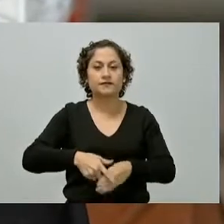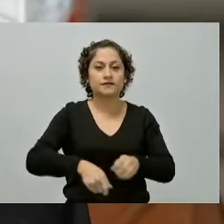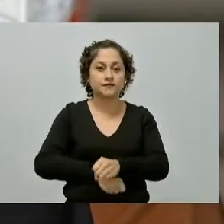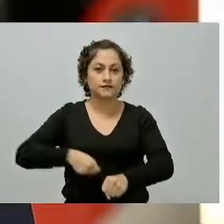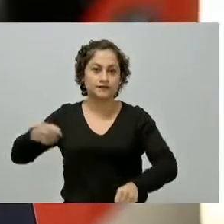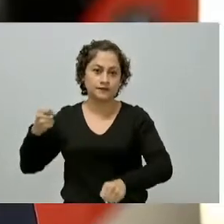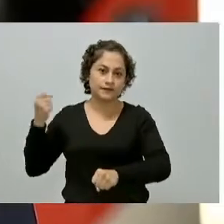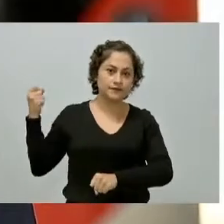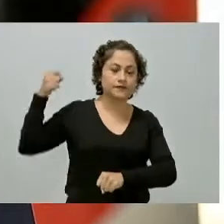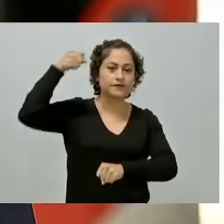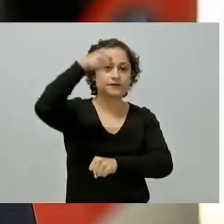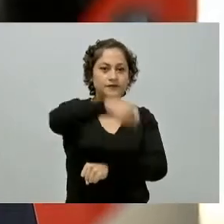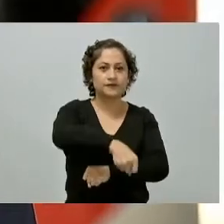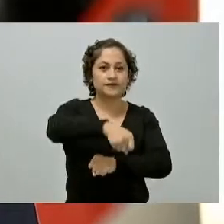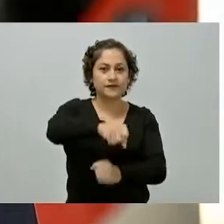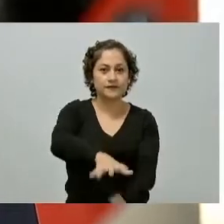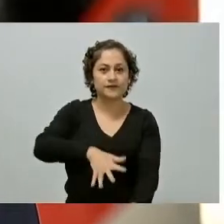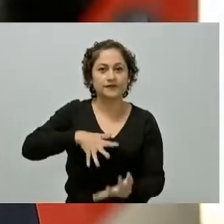no no no no no